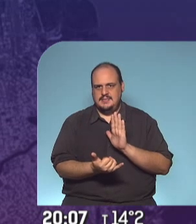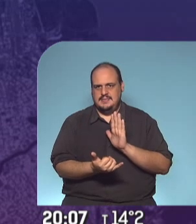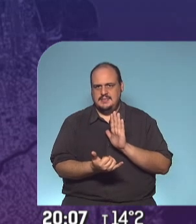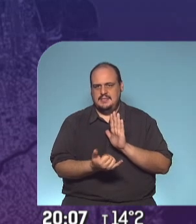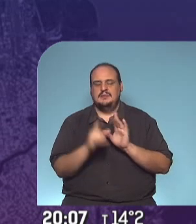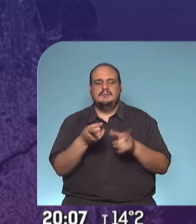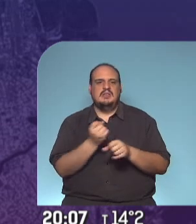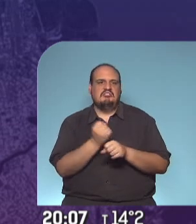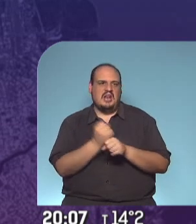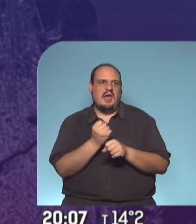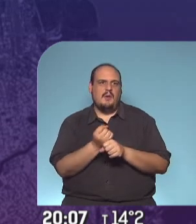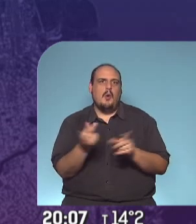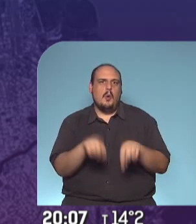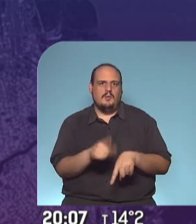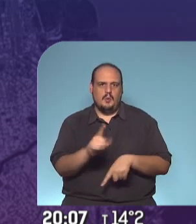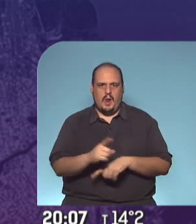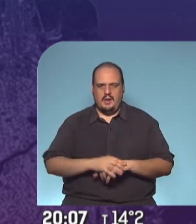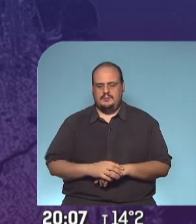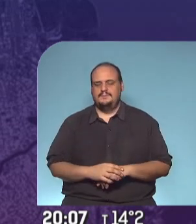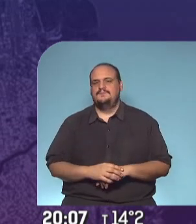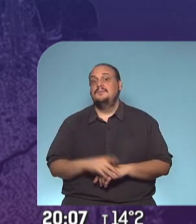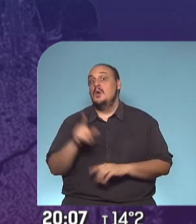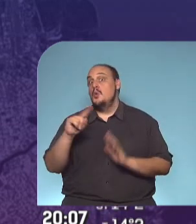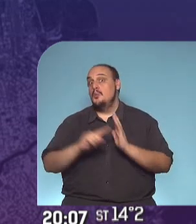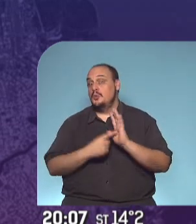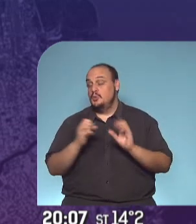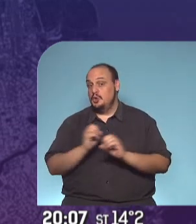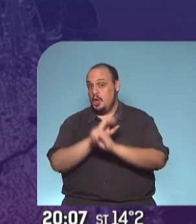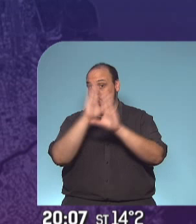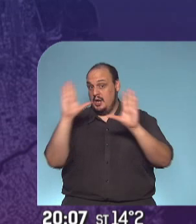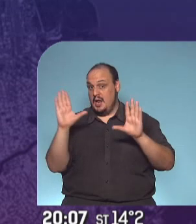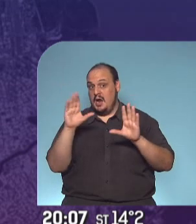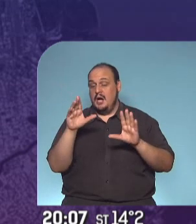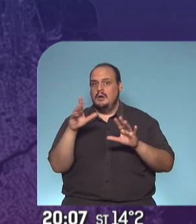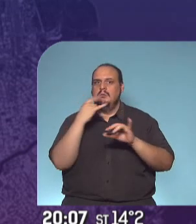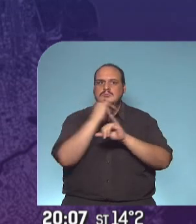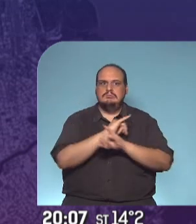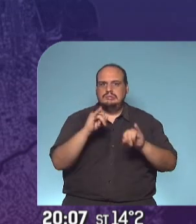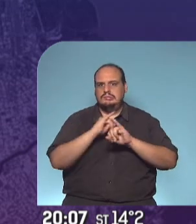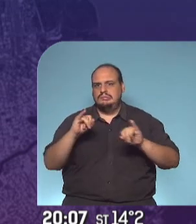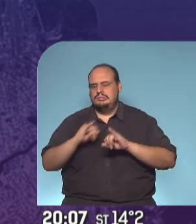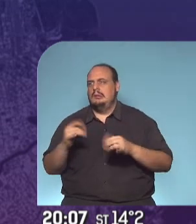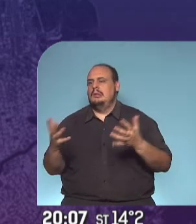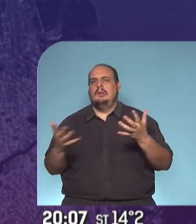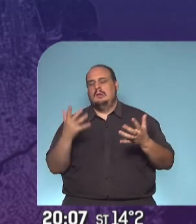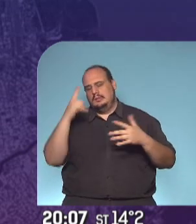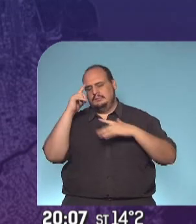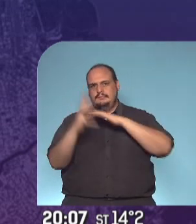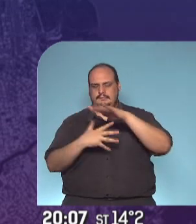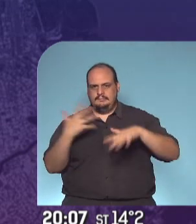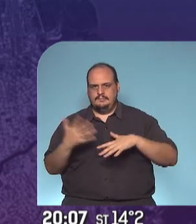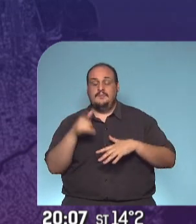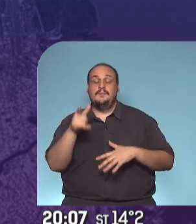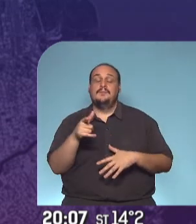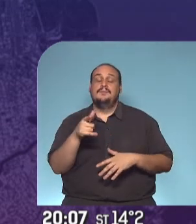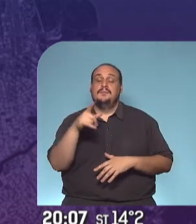tipo de trabajo es el que puede volver. Exacto. Y para que quede claro por qué con tantos anuncios uno se puede marear. En la ciudad de Buenos Aires, y